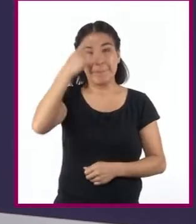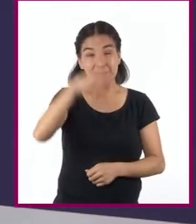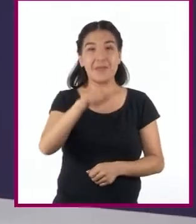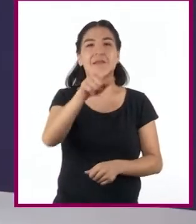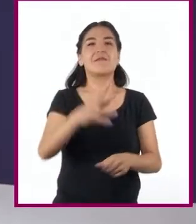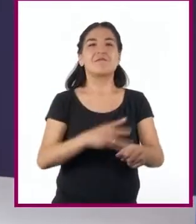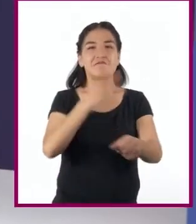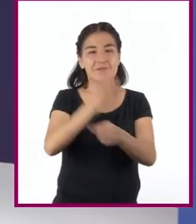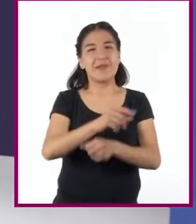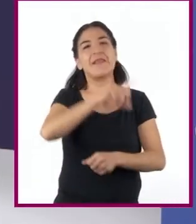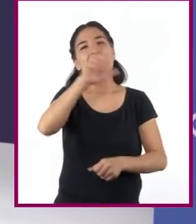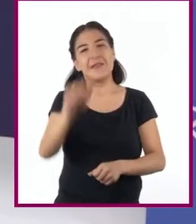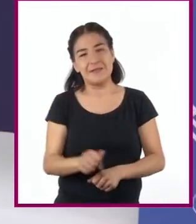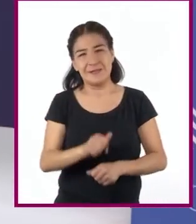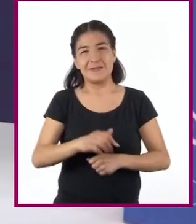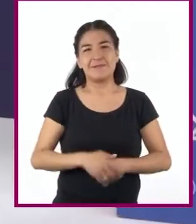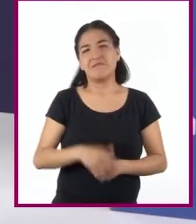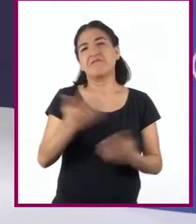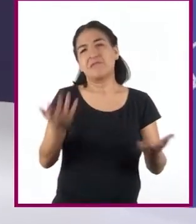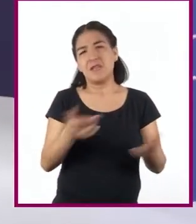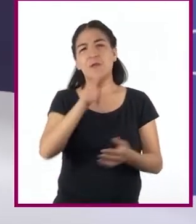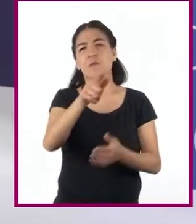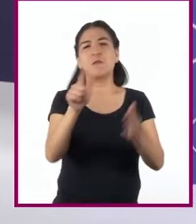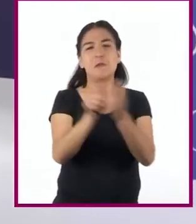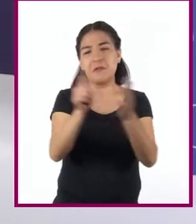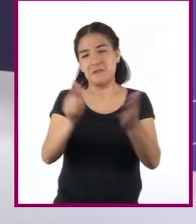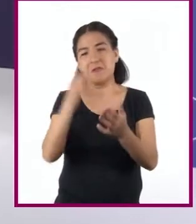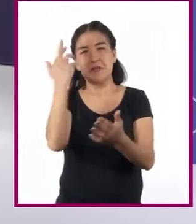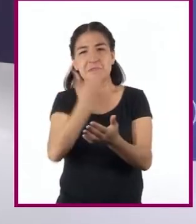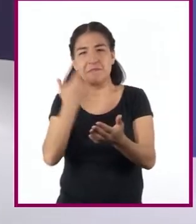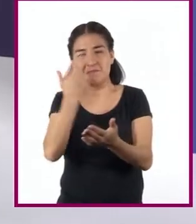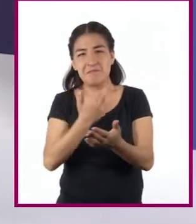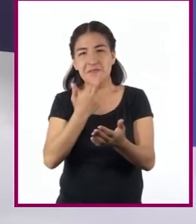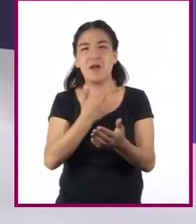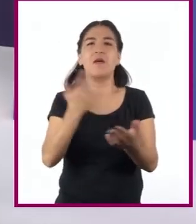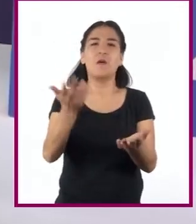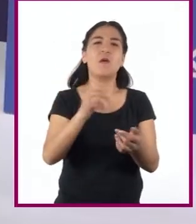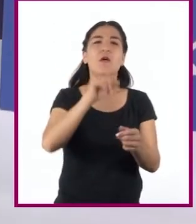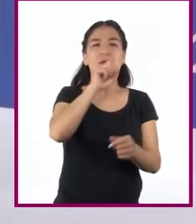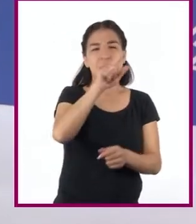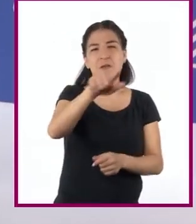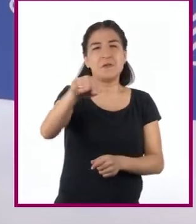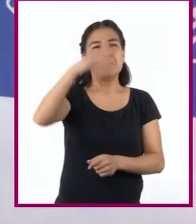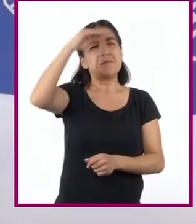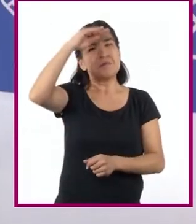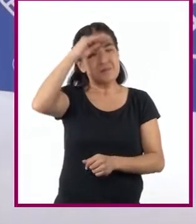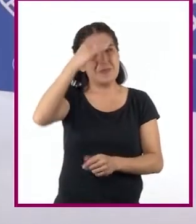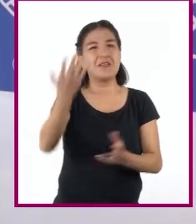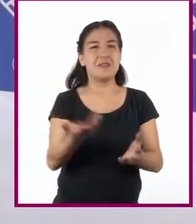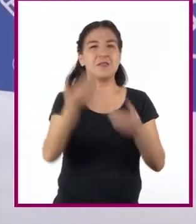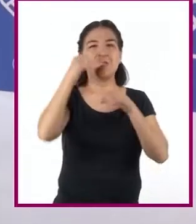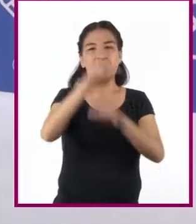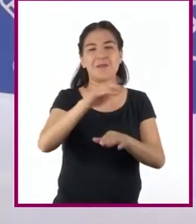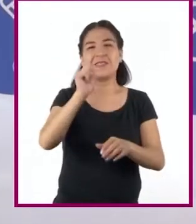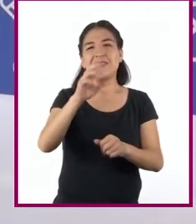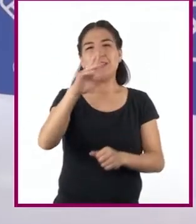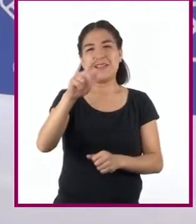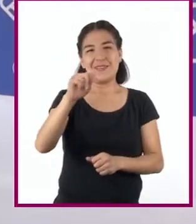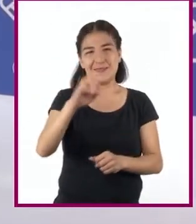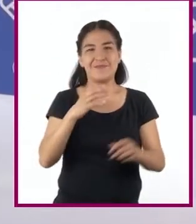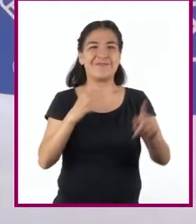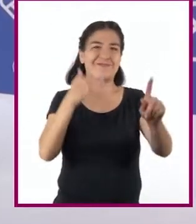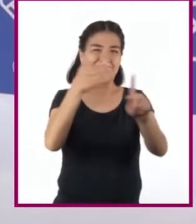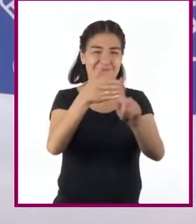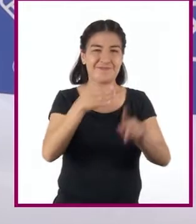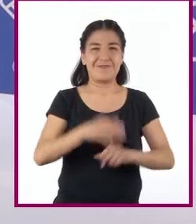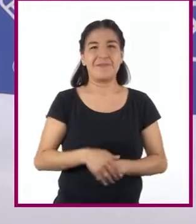resuelvan posteriormente, ya sea al consultar su libro de texto o al reflexionar en torno a los retos que les propondré.